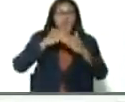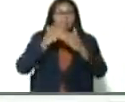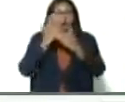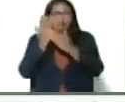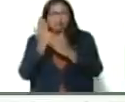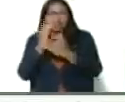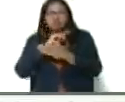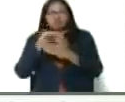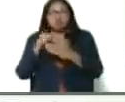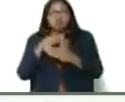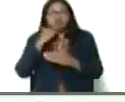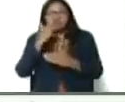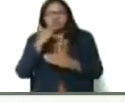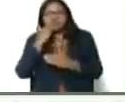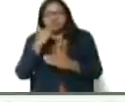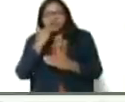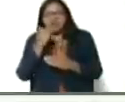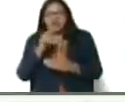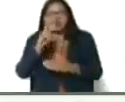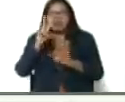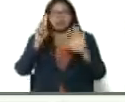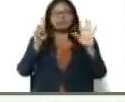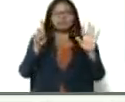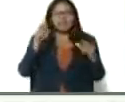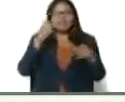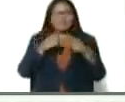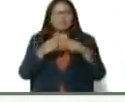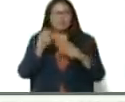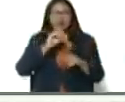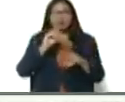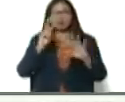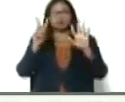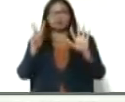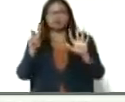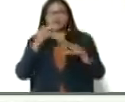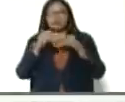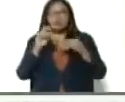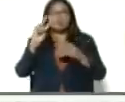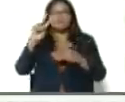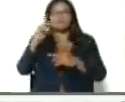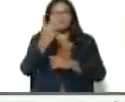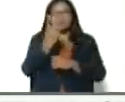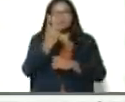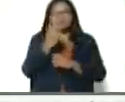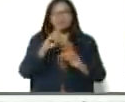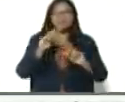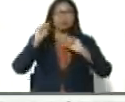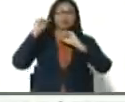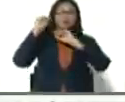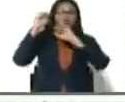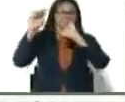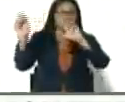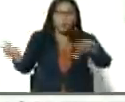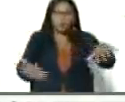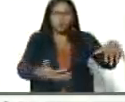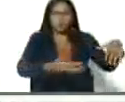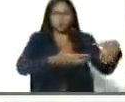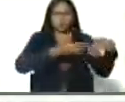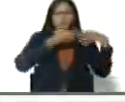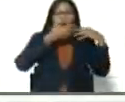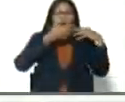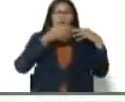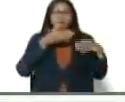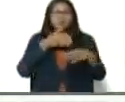ahí, eran cerca, de las seis y media, siete, cuando, hicimos ese primer lance, de calado de sardina,